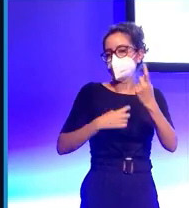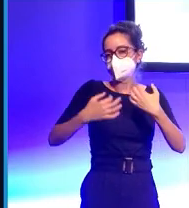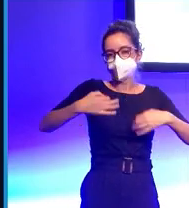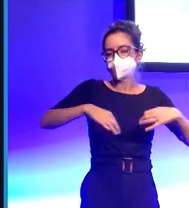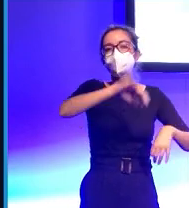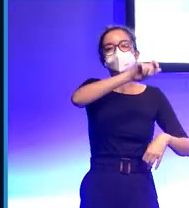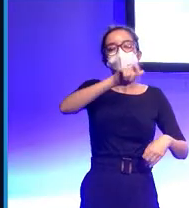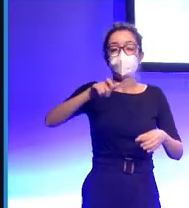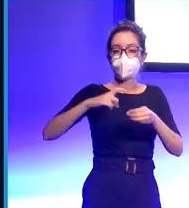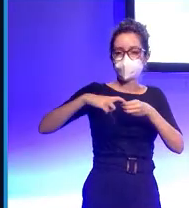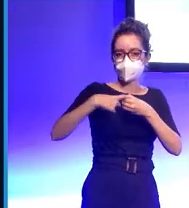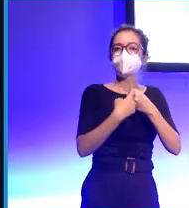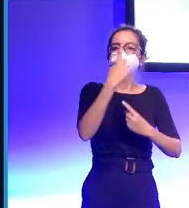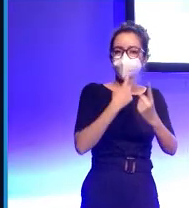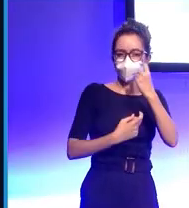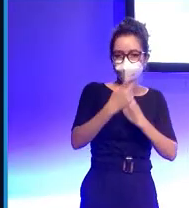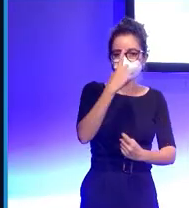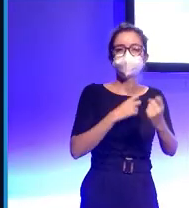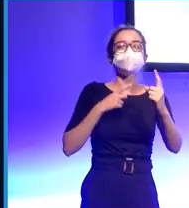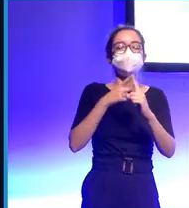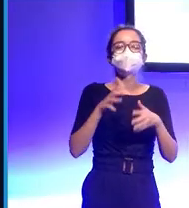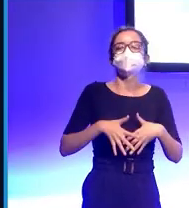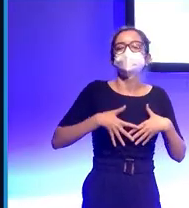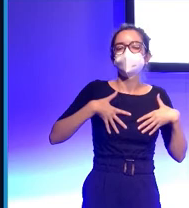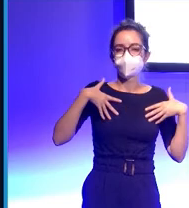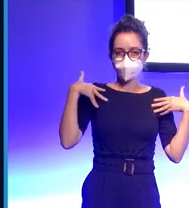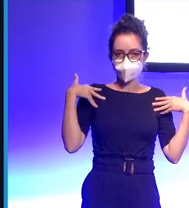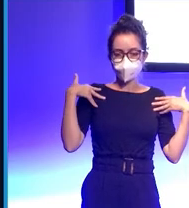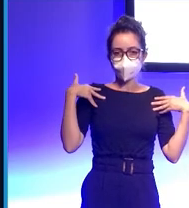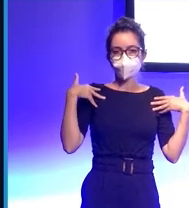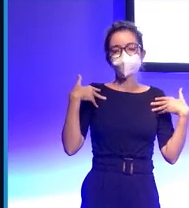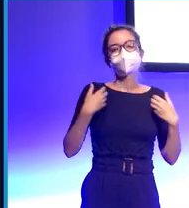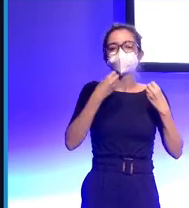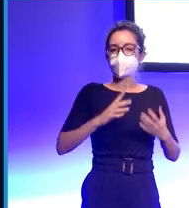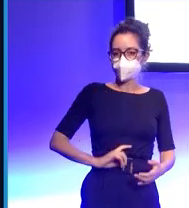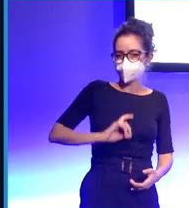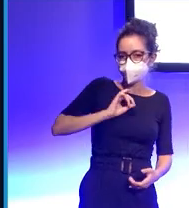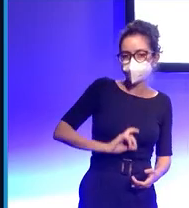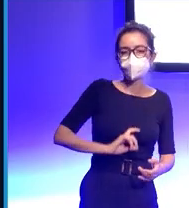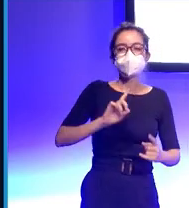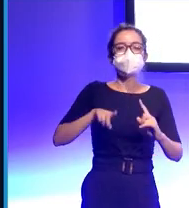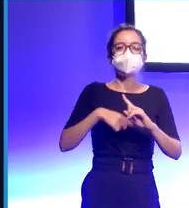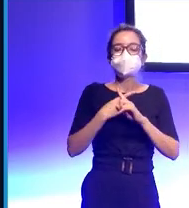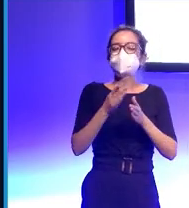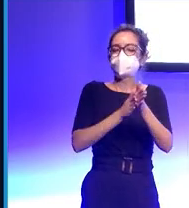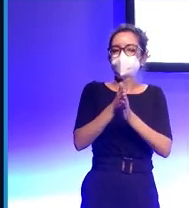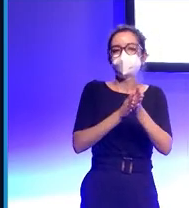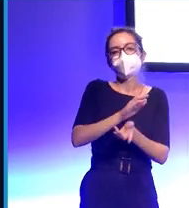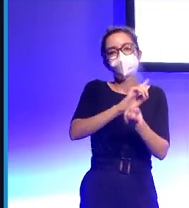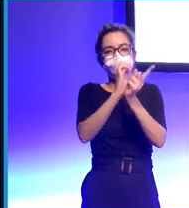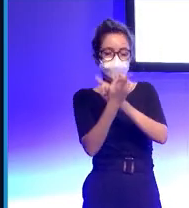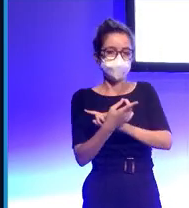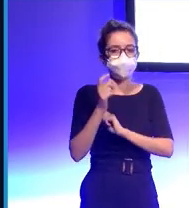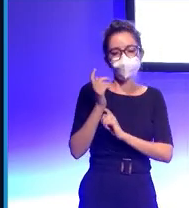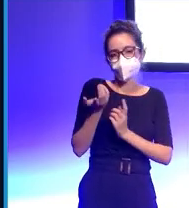participantes en el estudio sobre su bienestar emocional, su estado de ánimo global y su motivación para el cambio, para intentar hacer cosas, cambio de